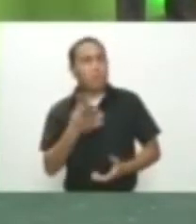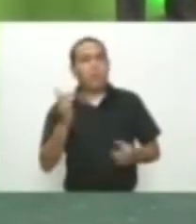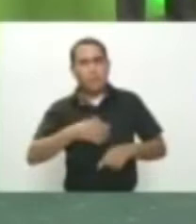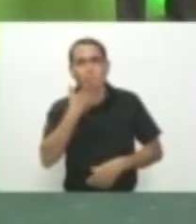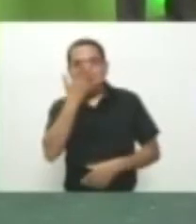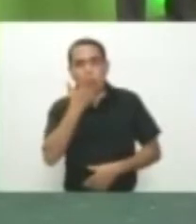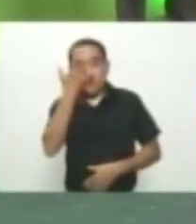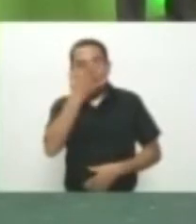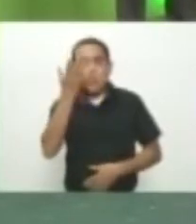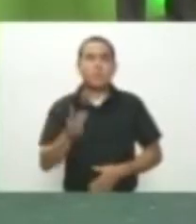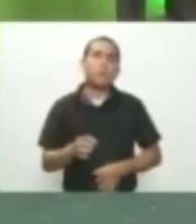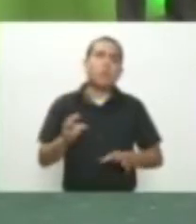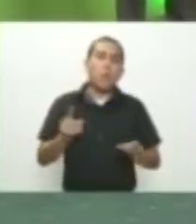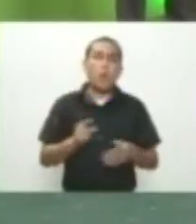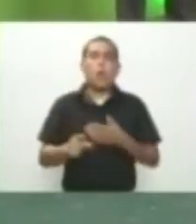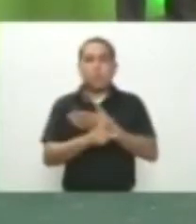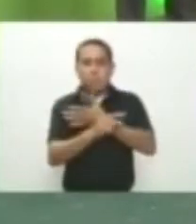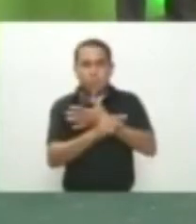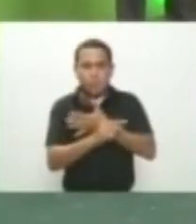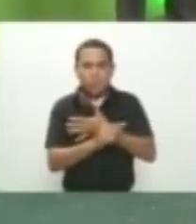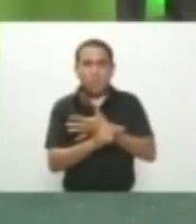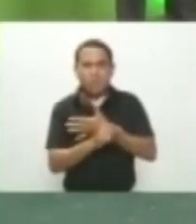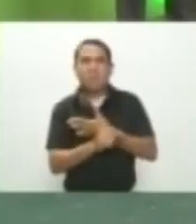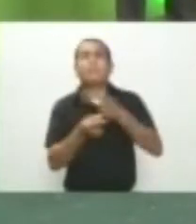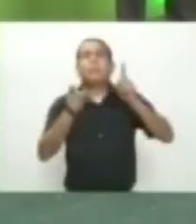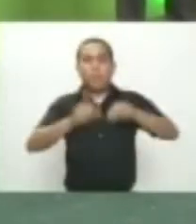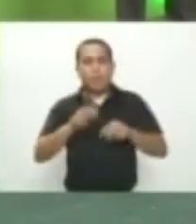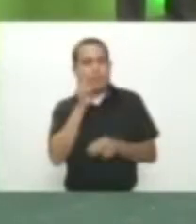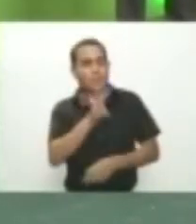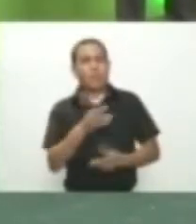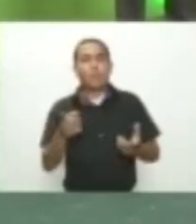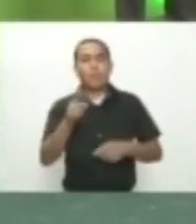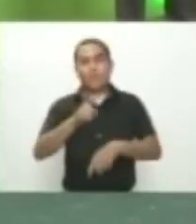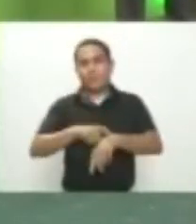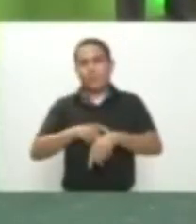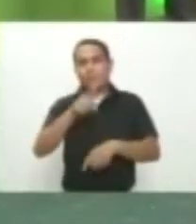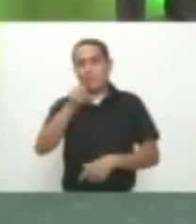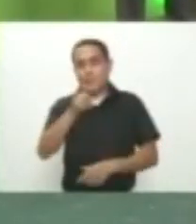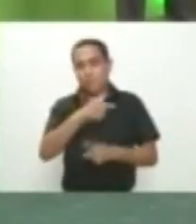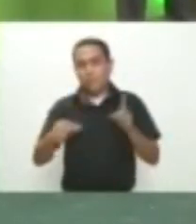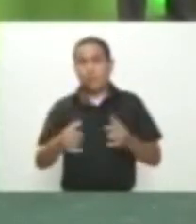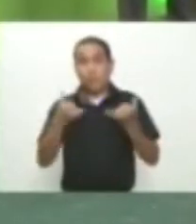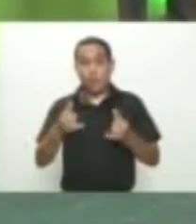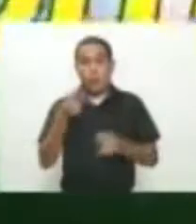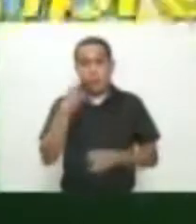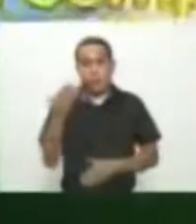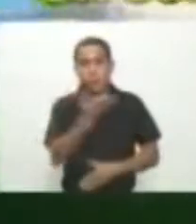Twitter estamos como arroba las noticias de Telecarim 630 Vamos ahora con los titulares